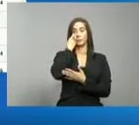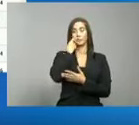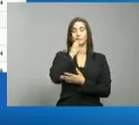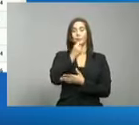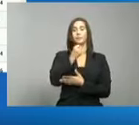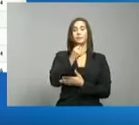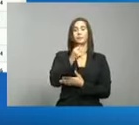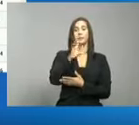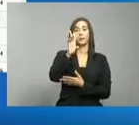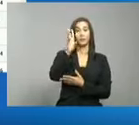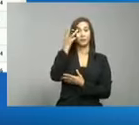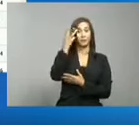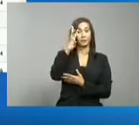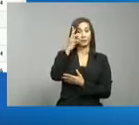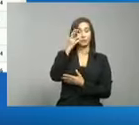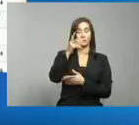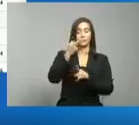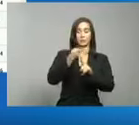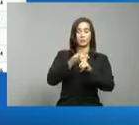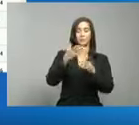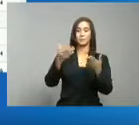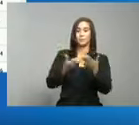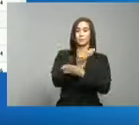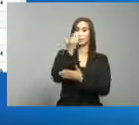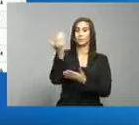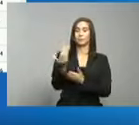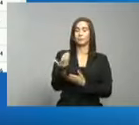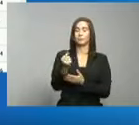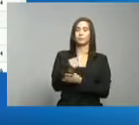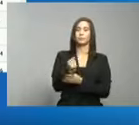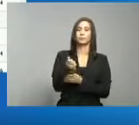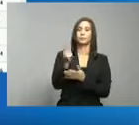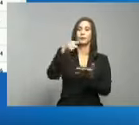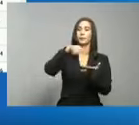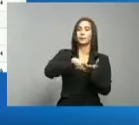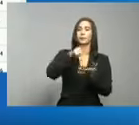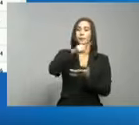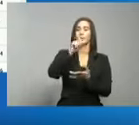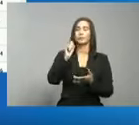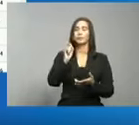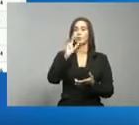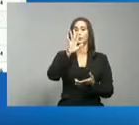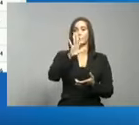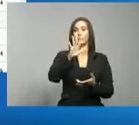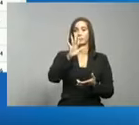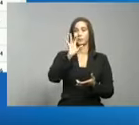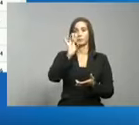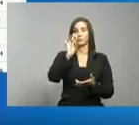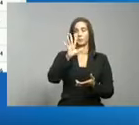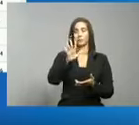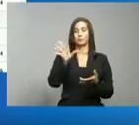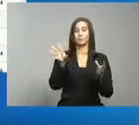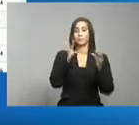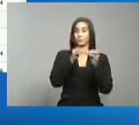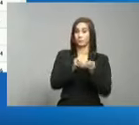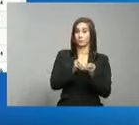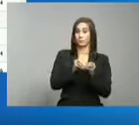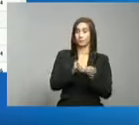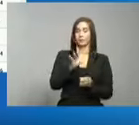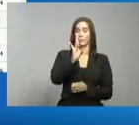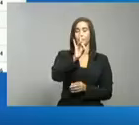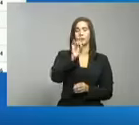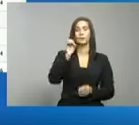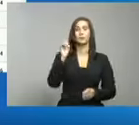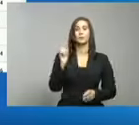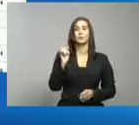16 casos nuevos, 1.185 acumulados, 854